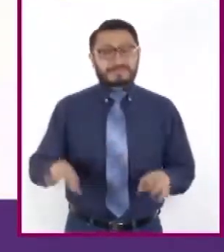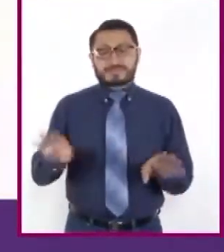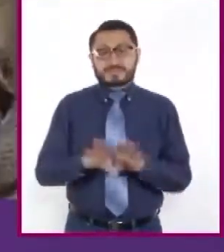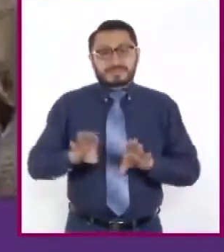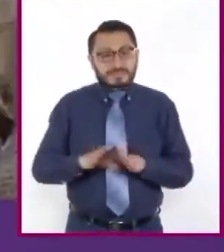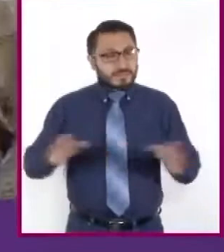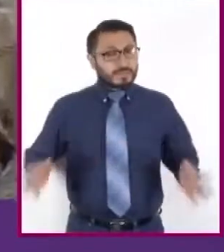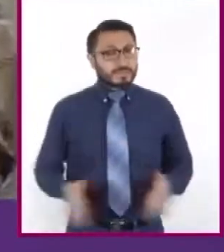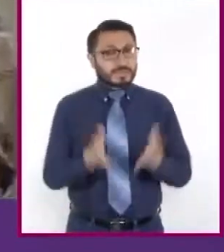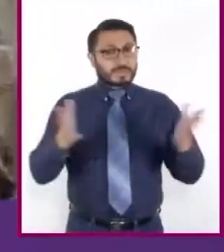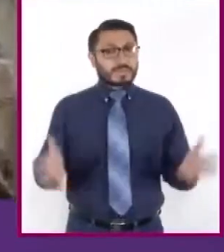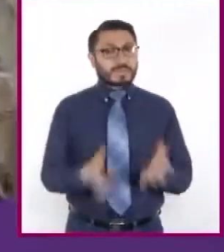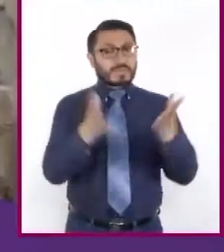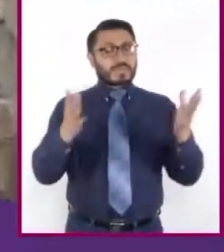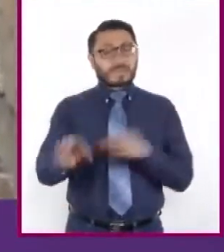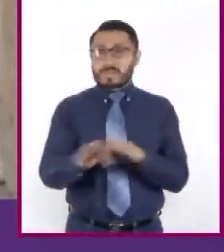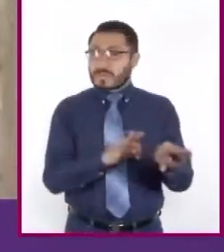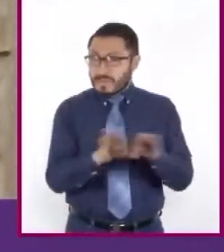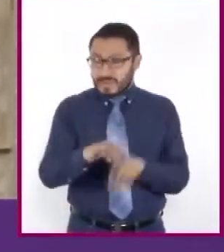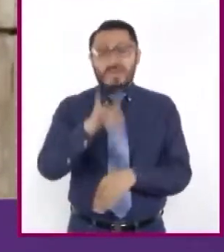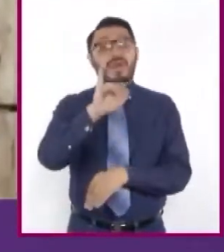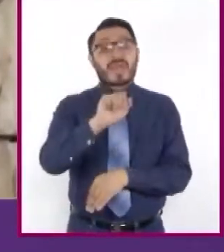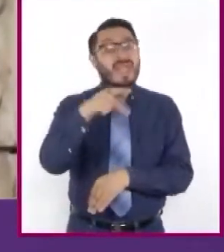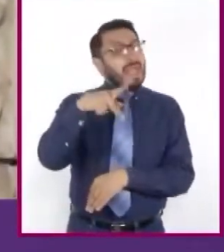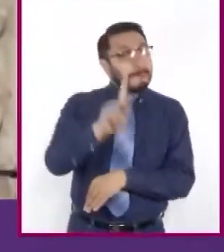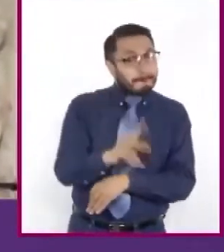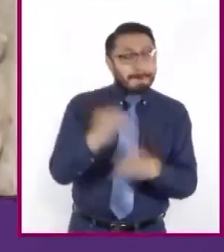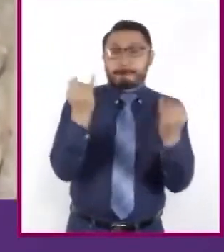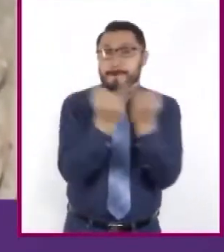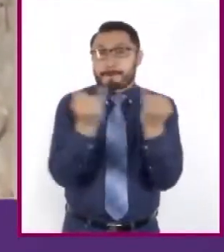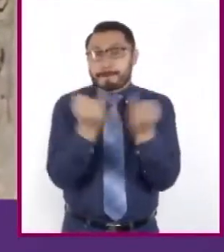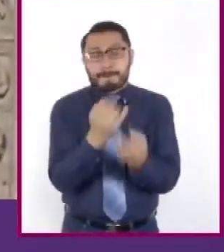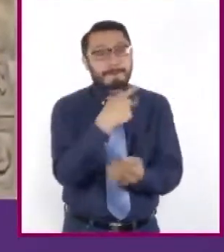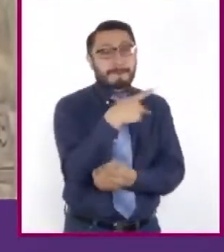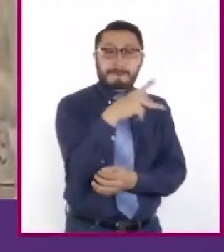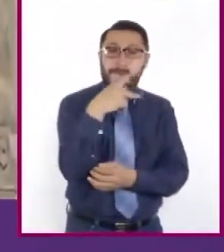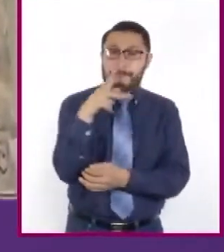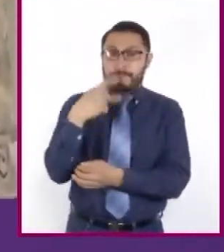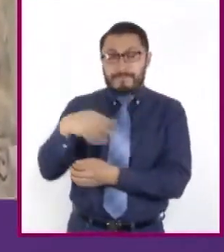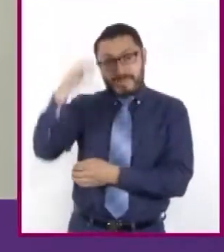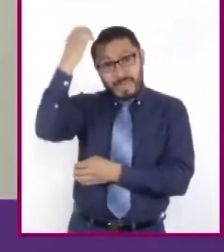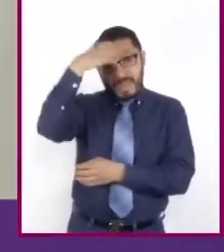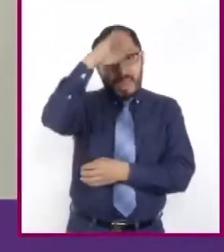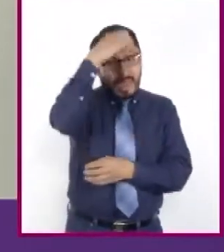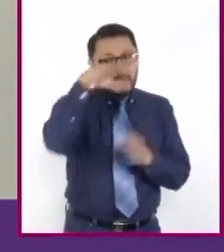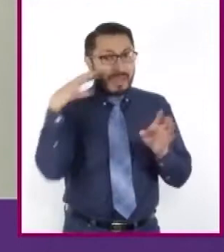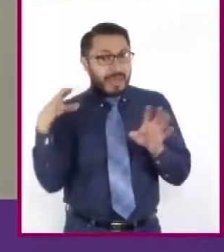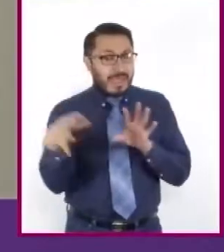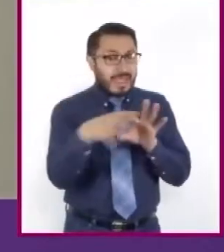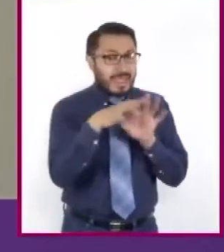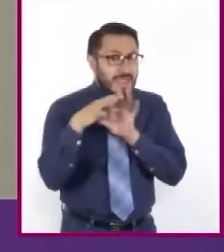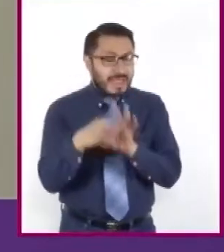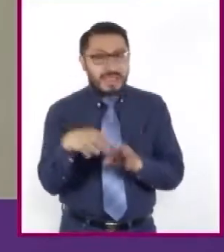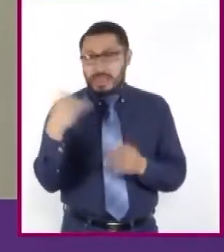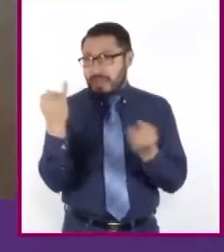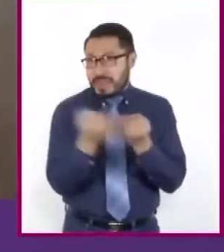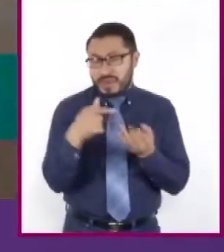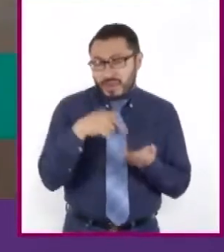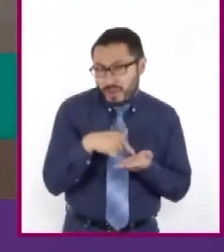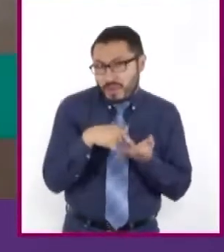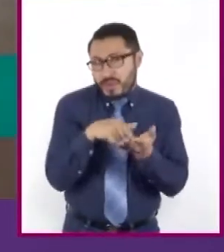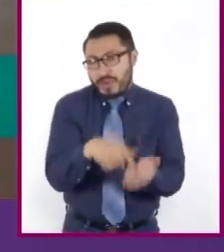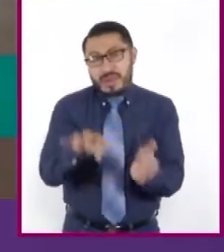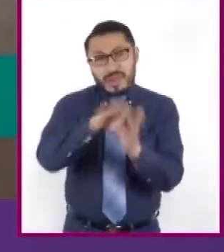el trabajo, se ha consolidado la experiencia y sobre todo la propuesta. Aquí lo que se hace es